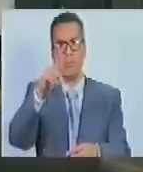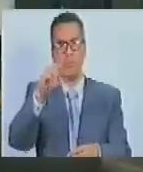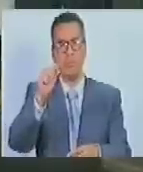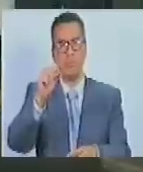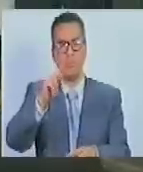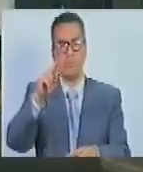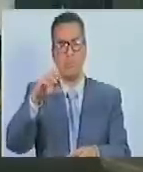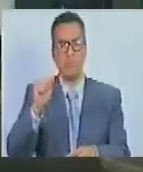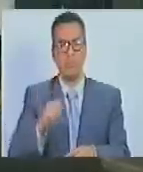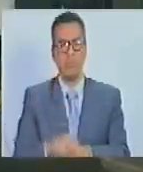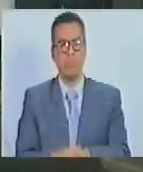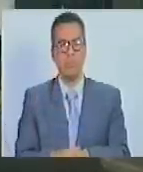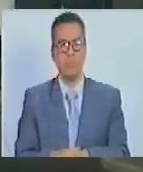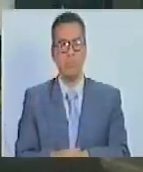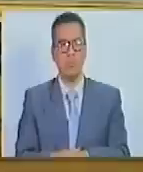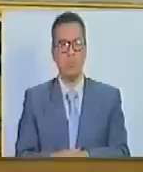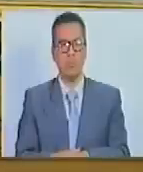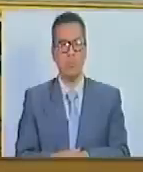limonera perdón